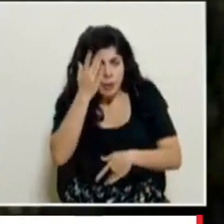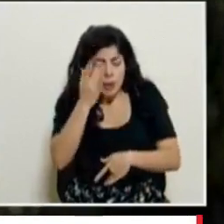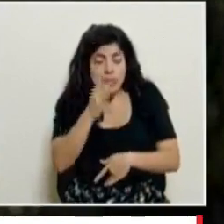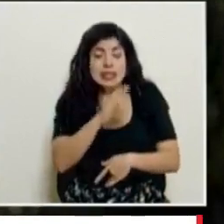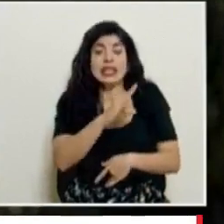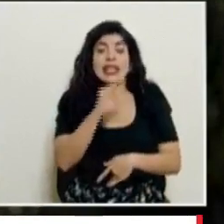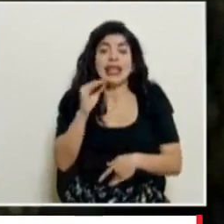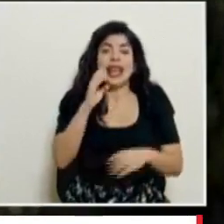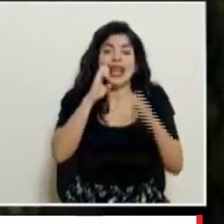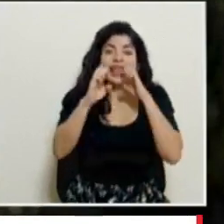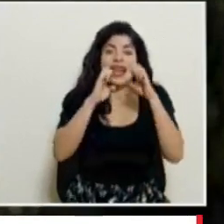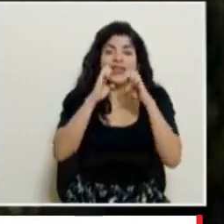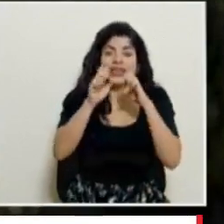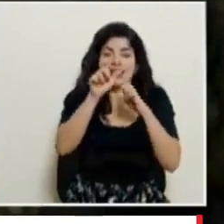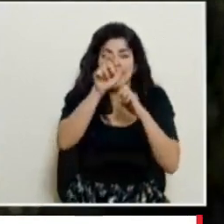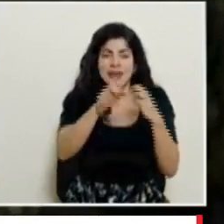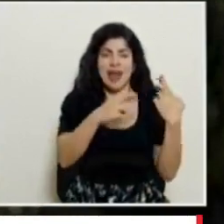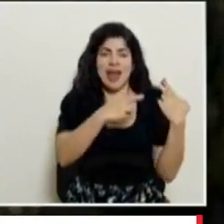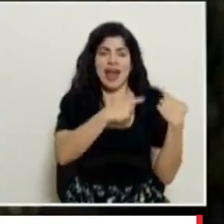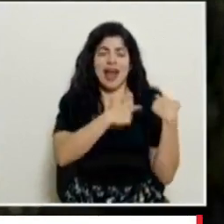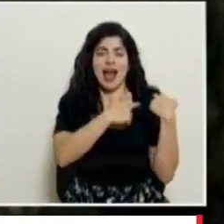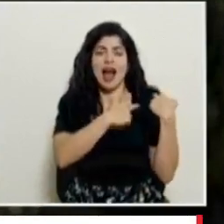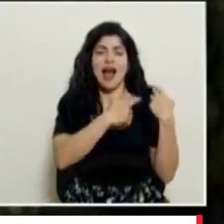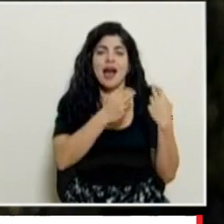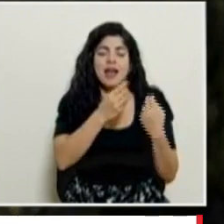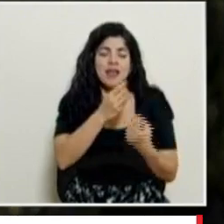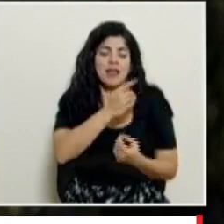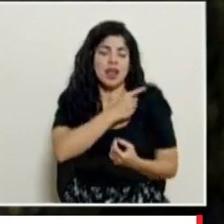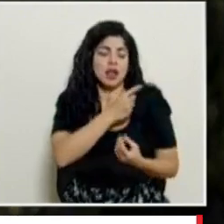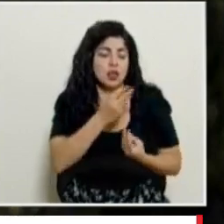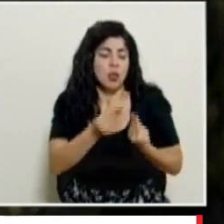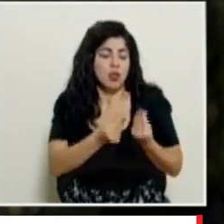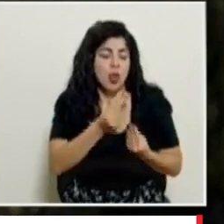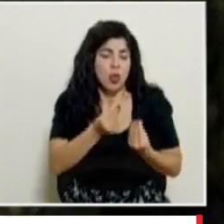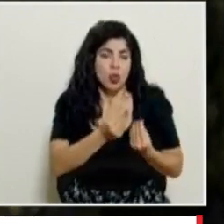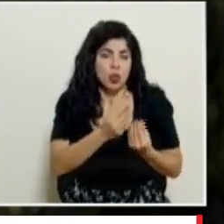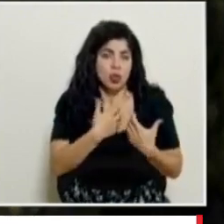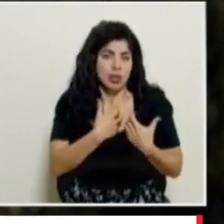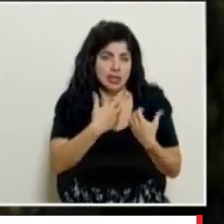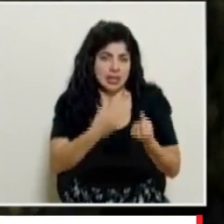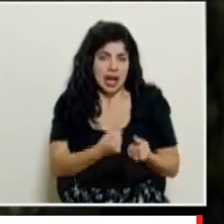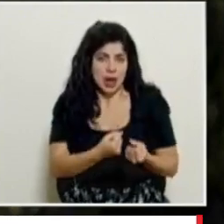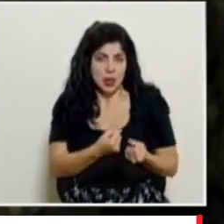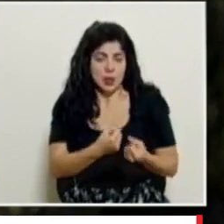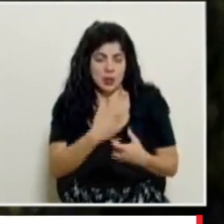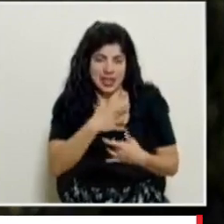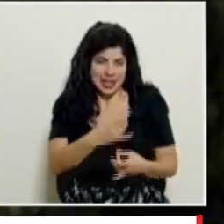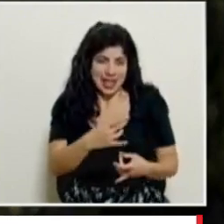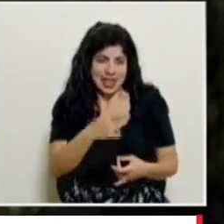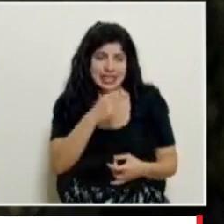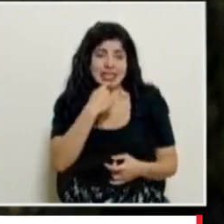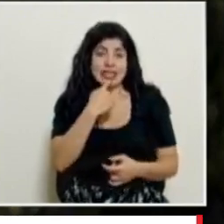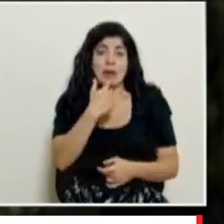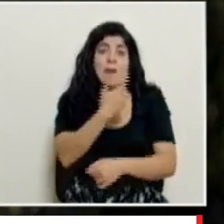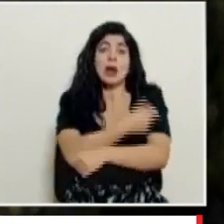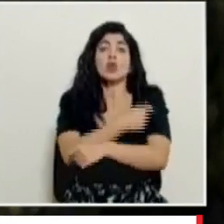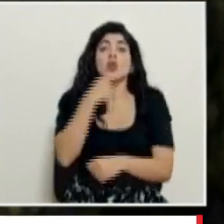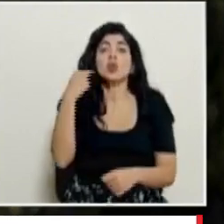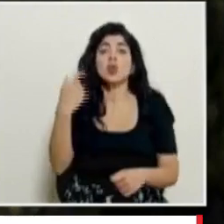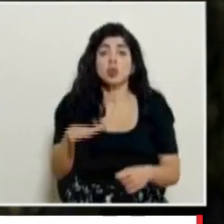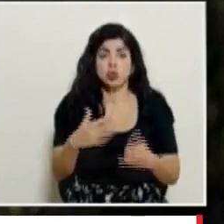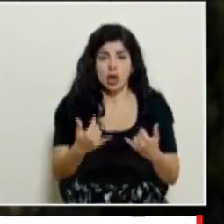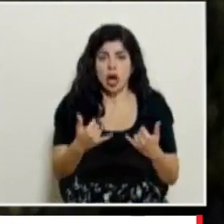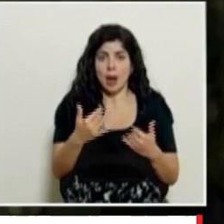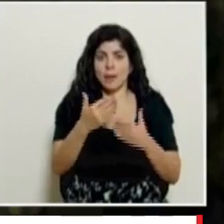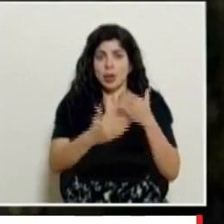bueno en entrevista con la encargada de la dirección de productos de interés sanitario nos dijo que la vacuna rusa estaba